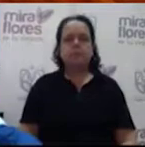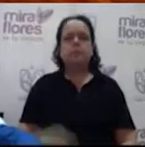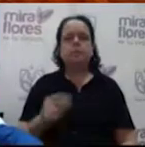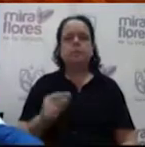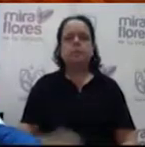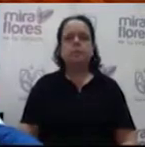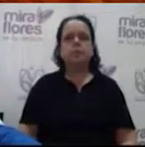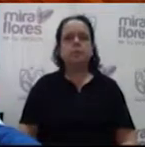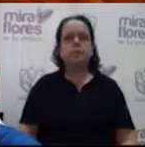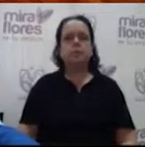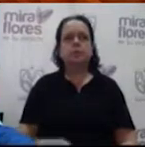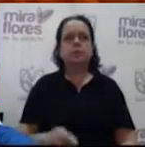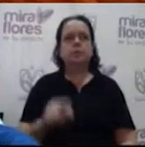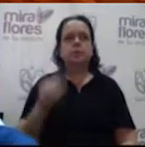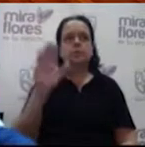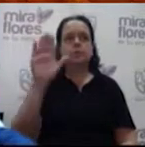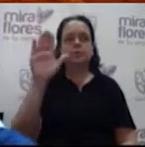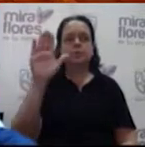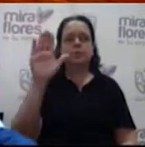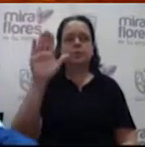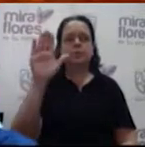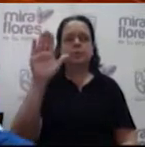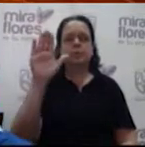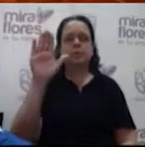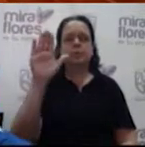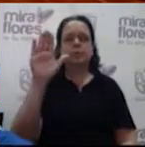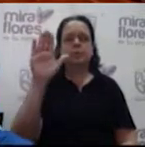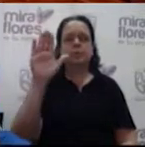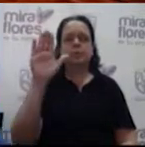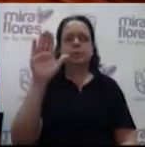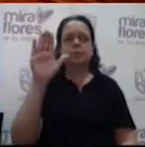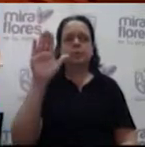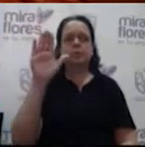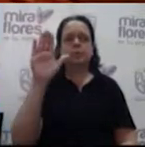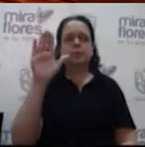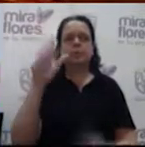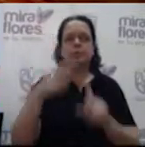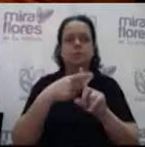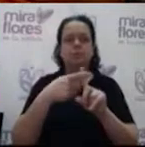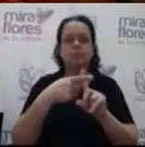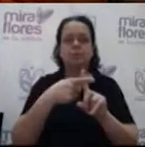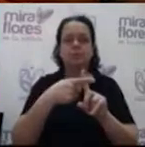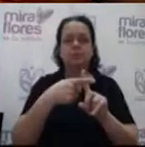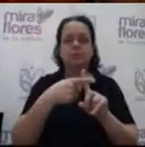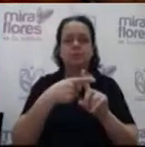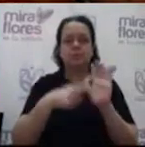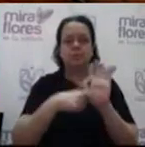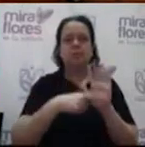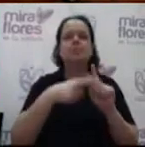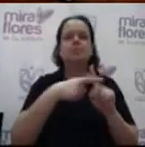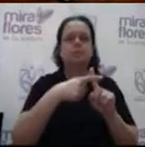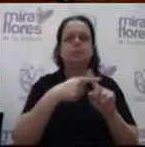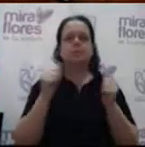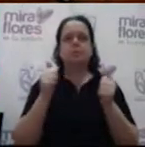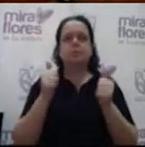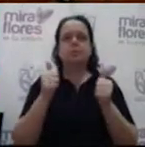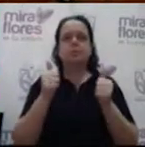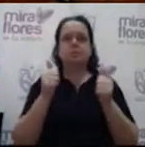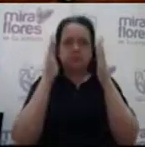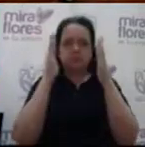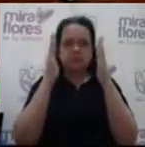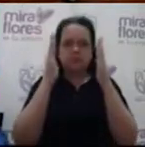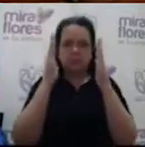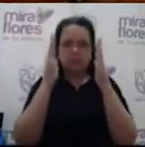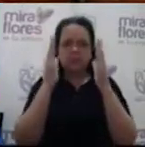Regidora, su voto. ¿A favor o en contra? A favor. Un poquito más de atención,